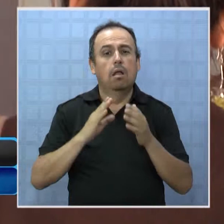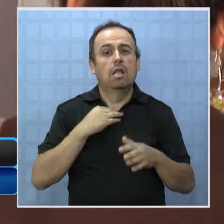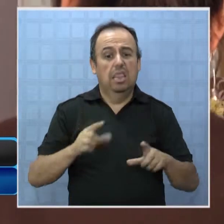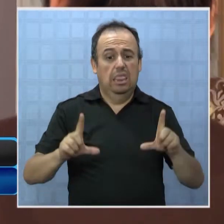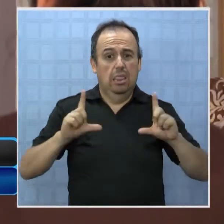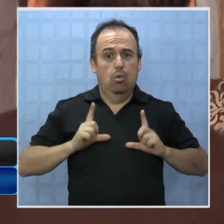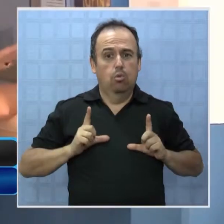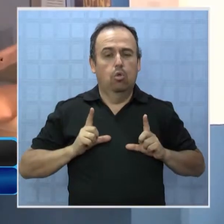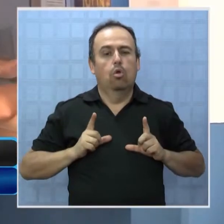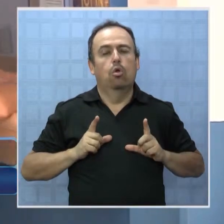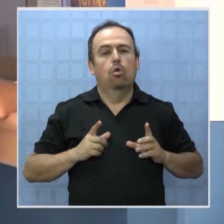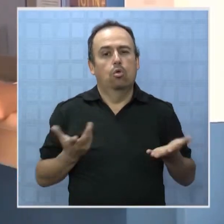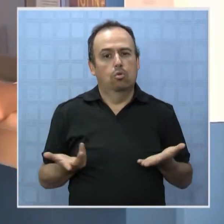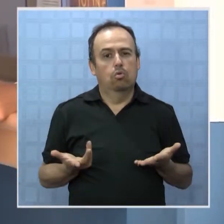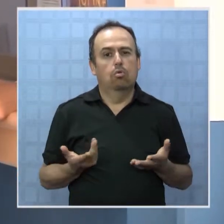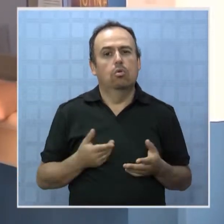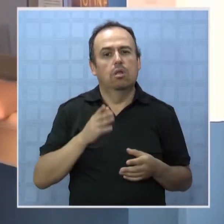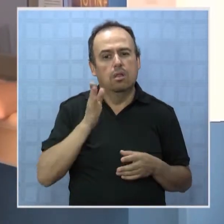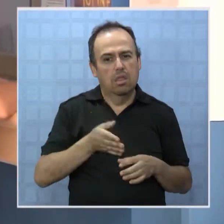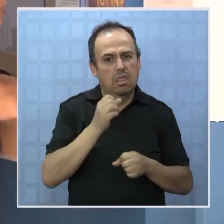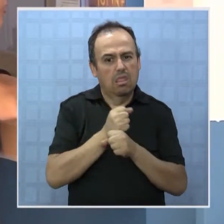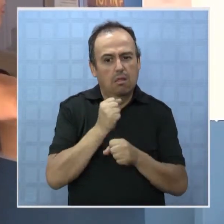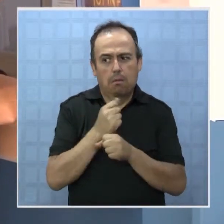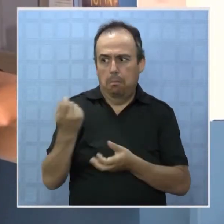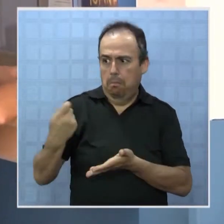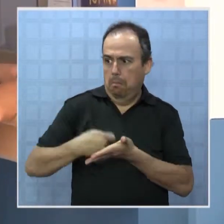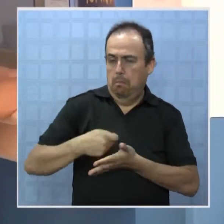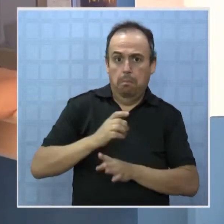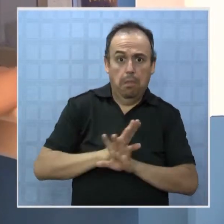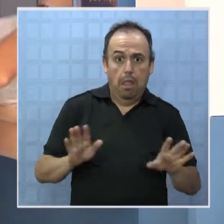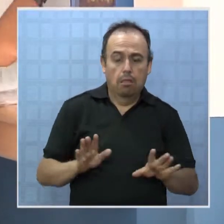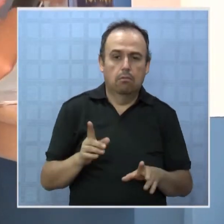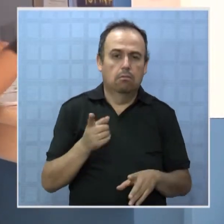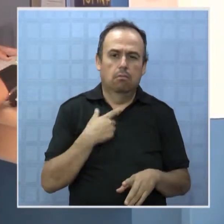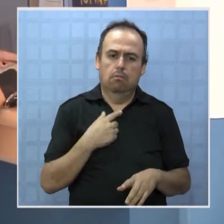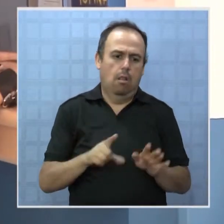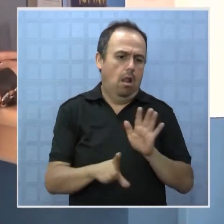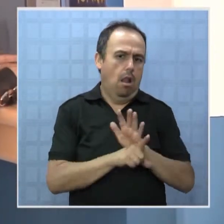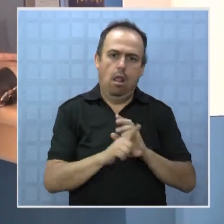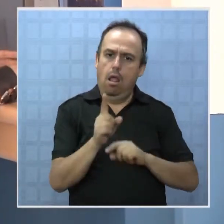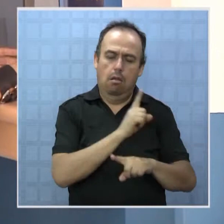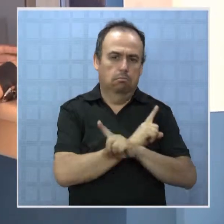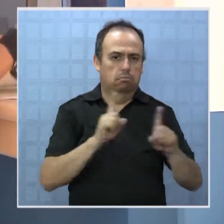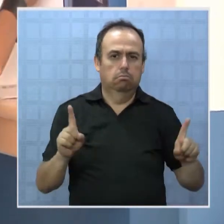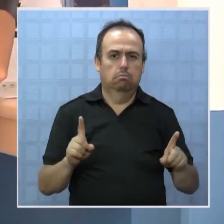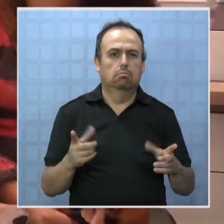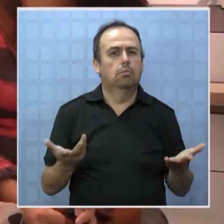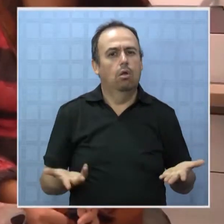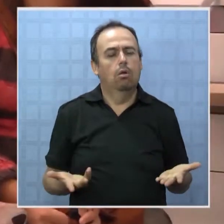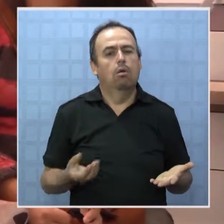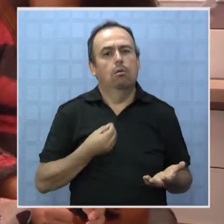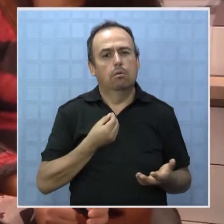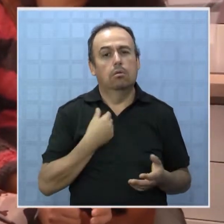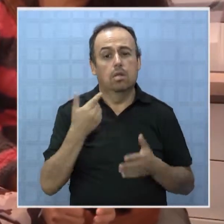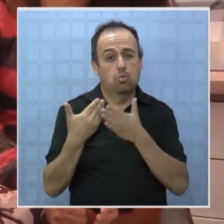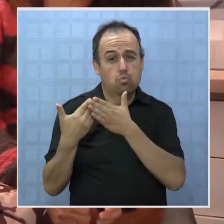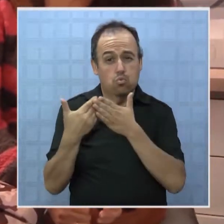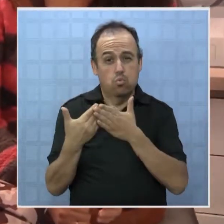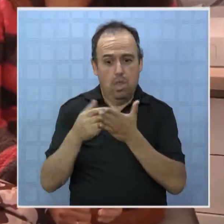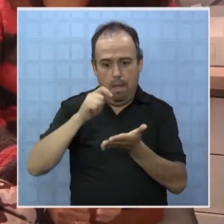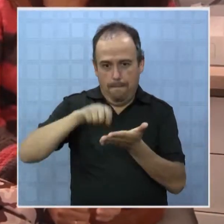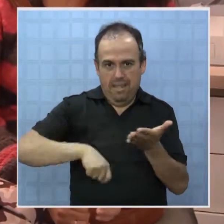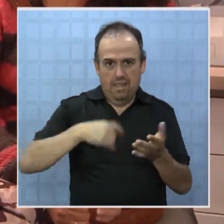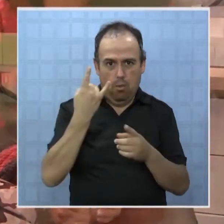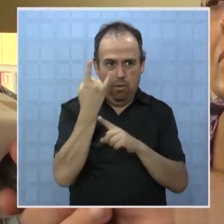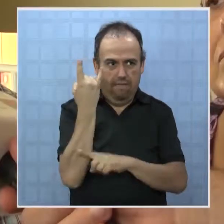titularse lo puedan lograr, ya que trabajar sin el pago como corresponde no es legal. Y obviamente aquellos estudiantes que están